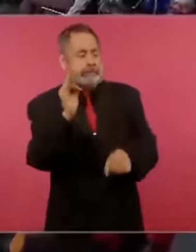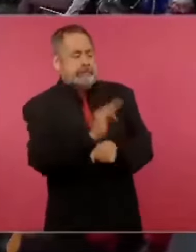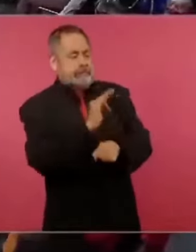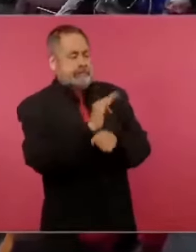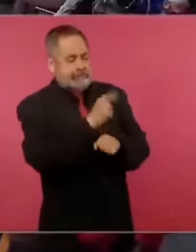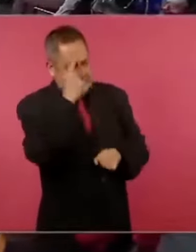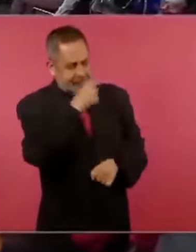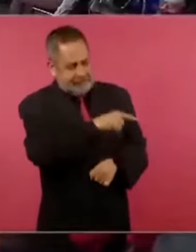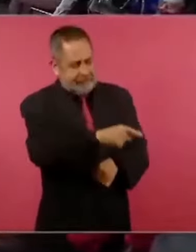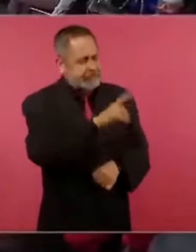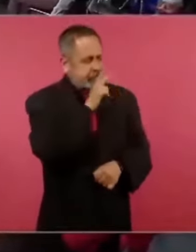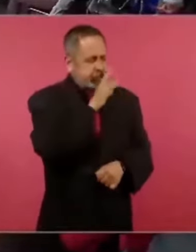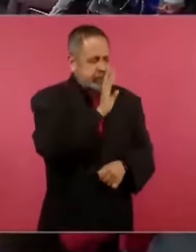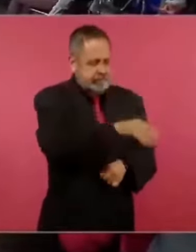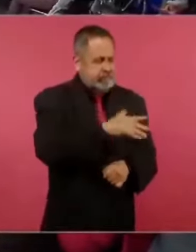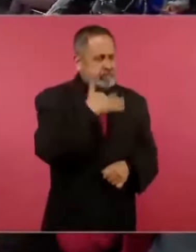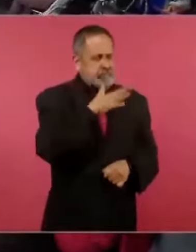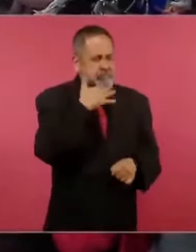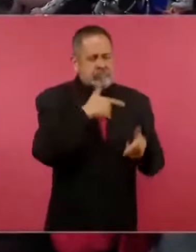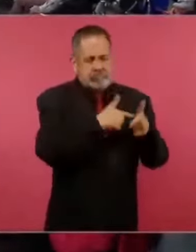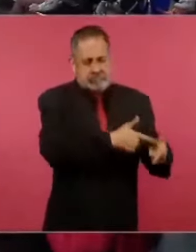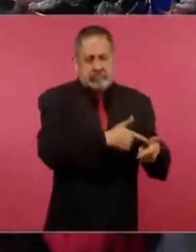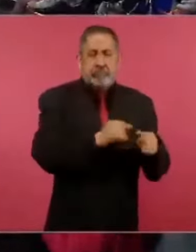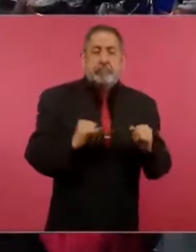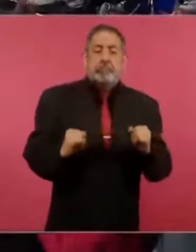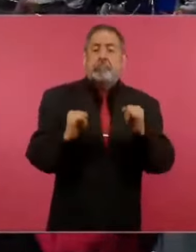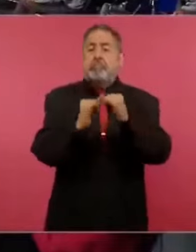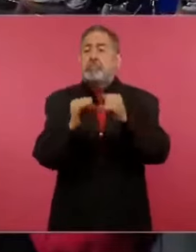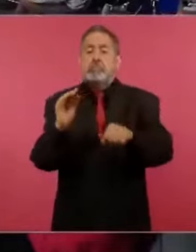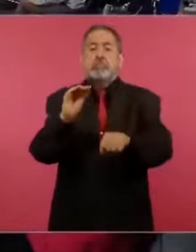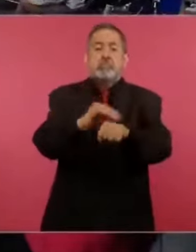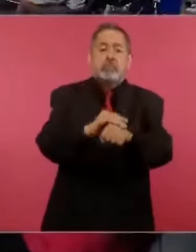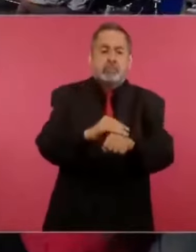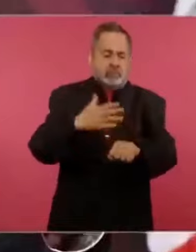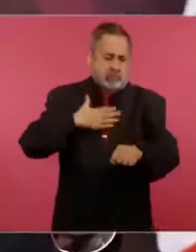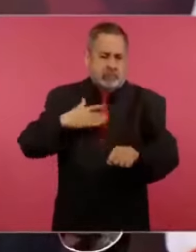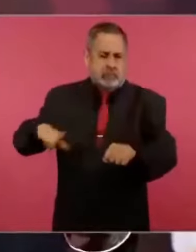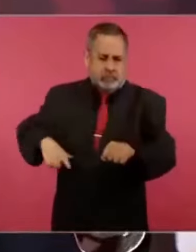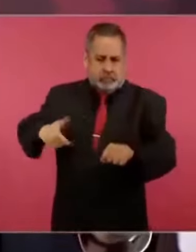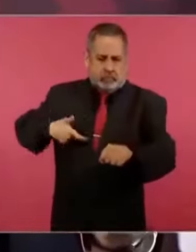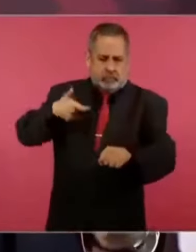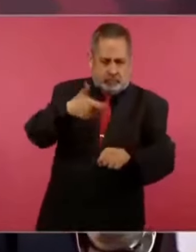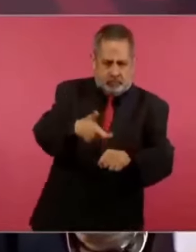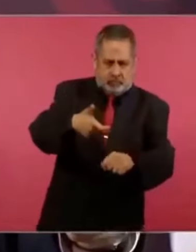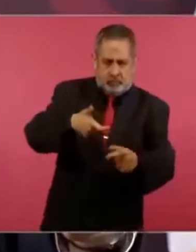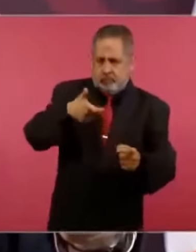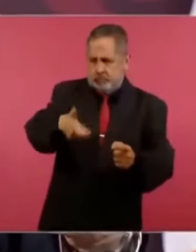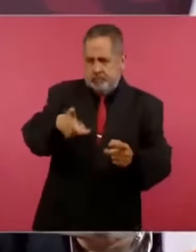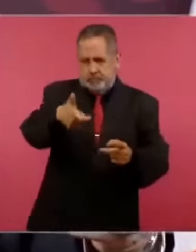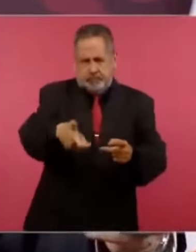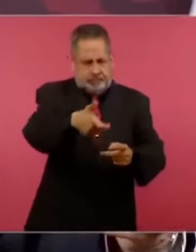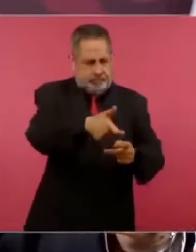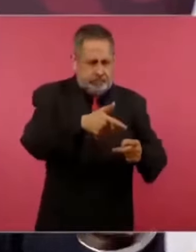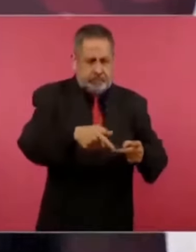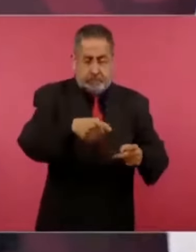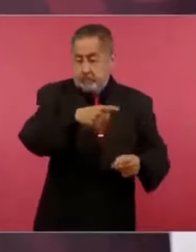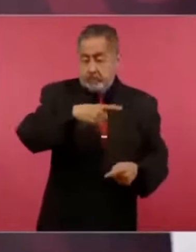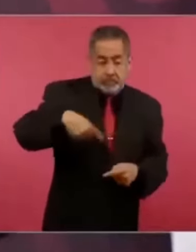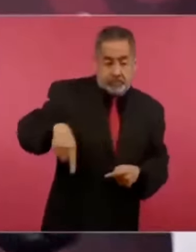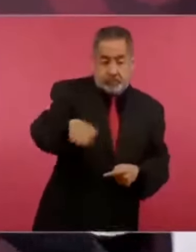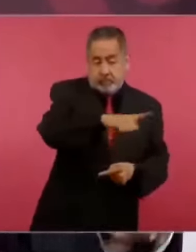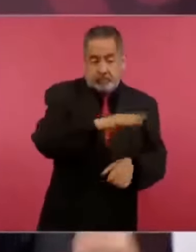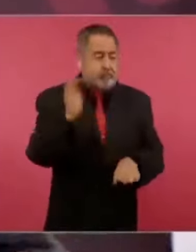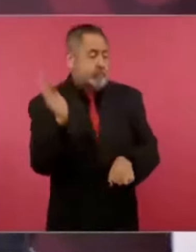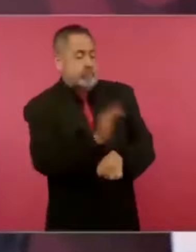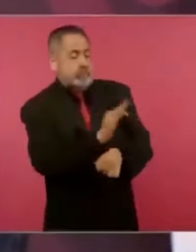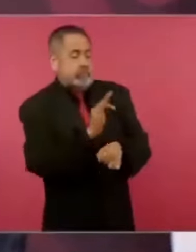de organismos pagados por